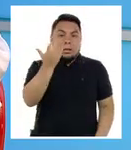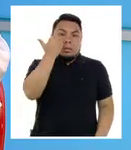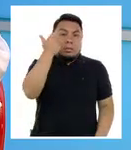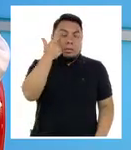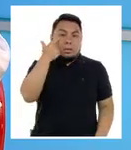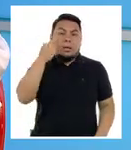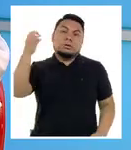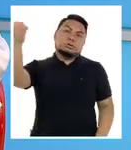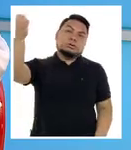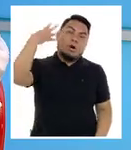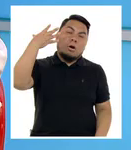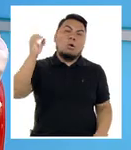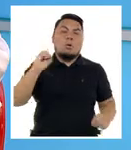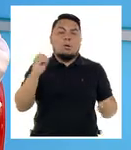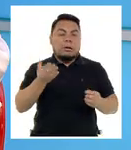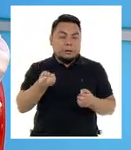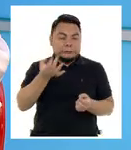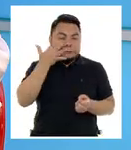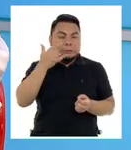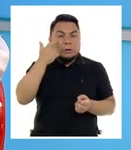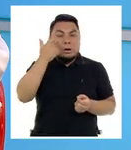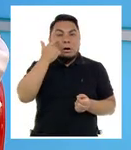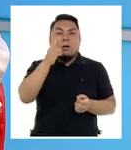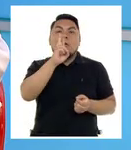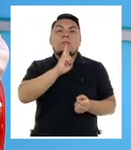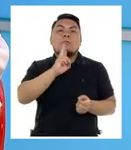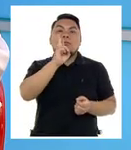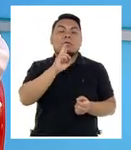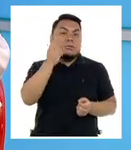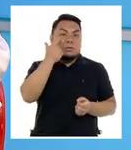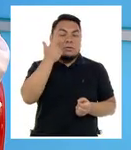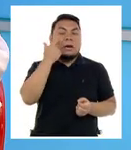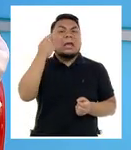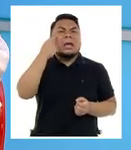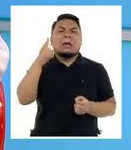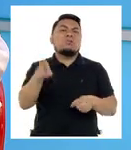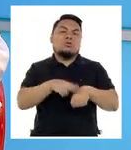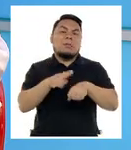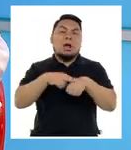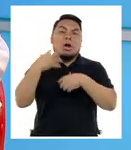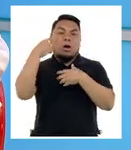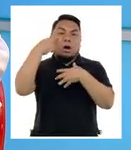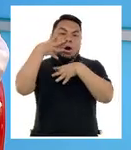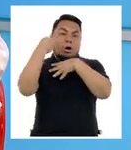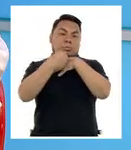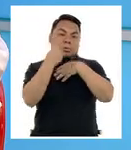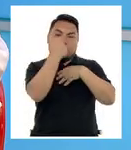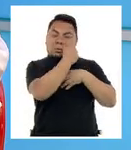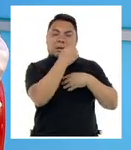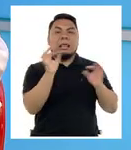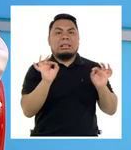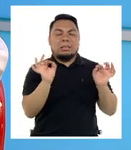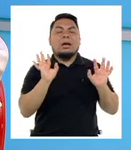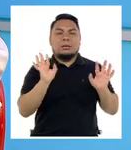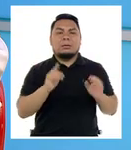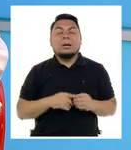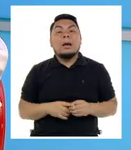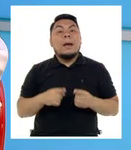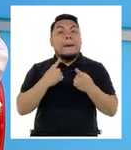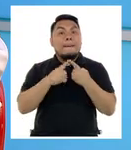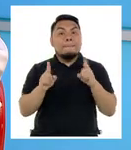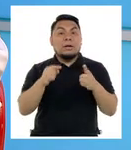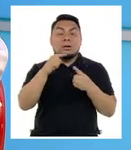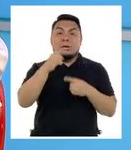porque se expuso mucho tiempo al sol, le cayó tierrita, esas son las inflamatorias, esas no contagian. Pero si usted tiene los dos ojos